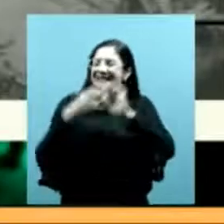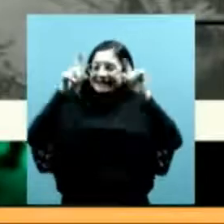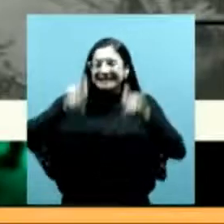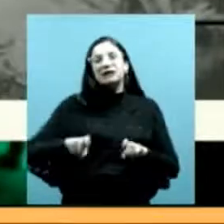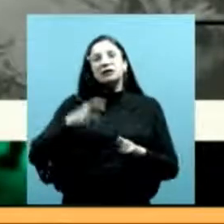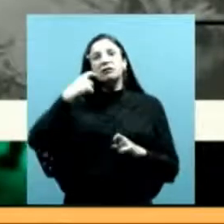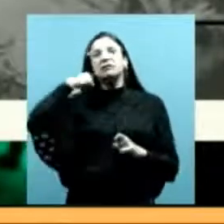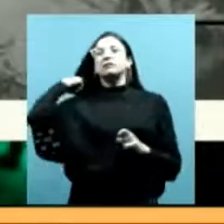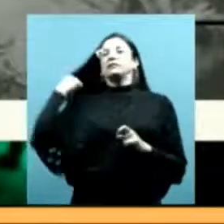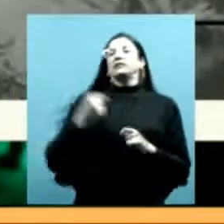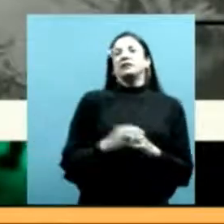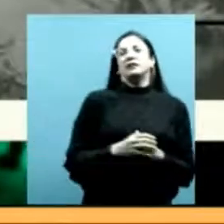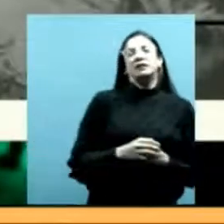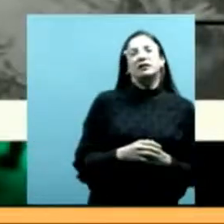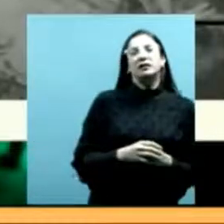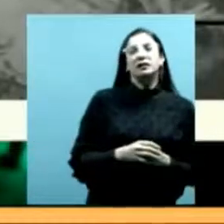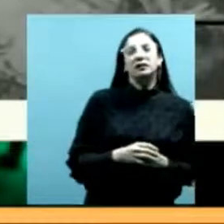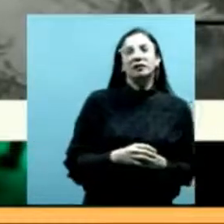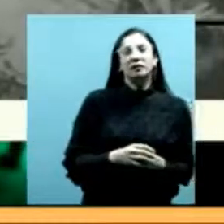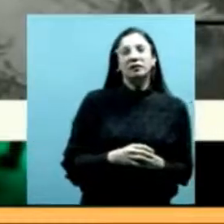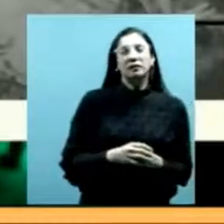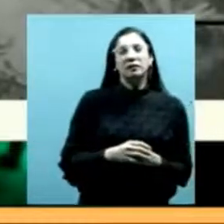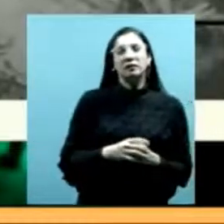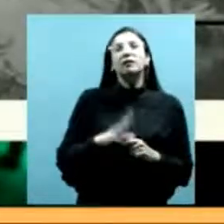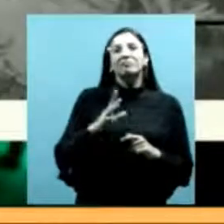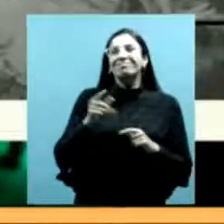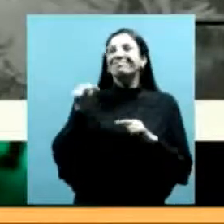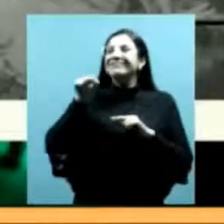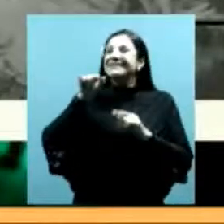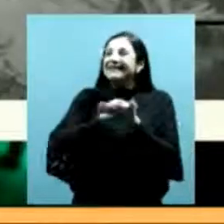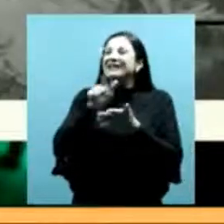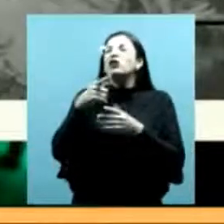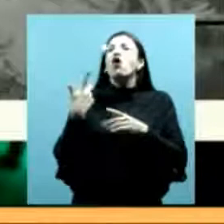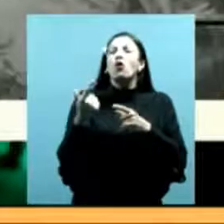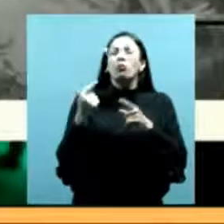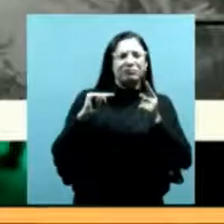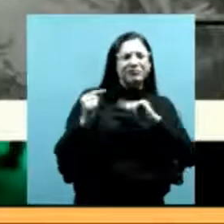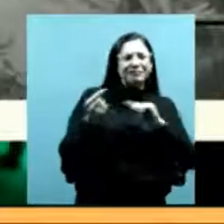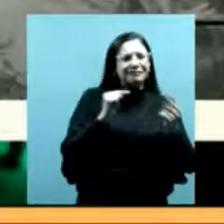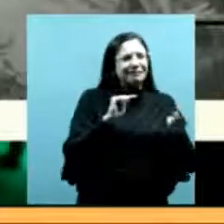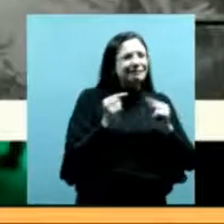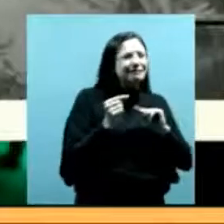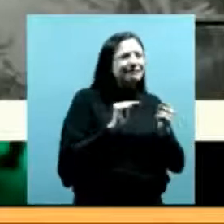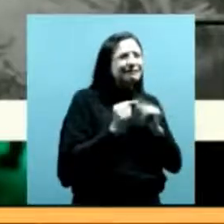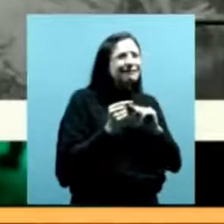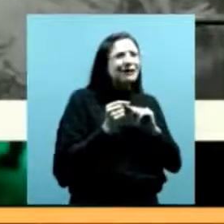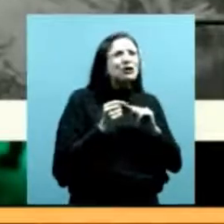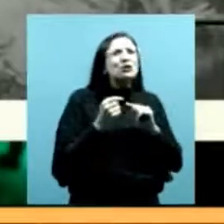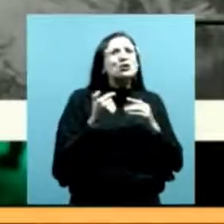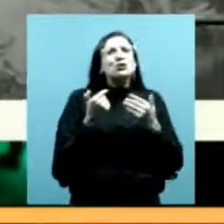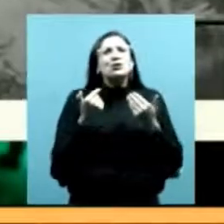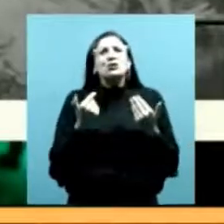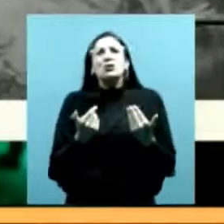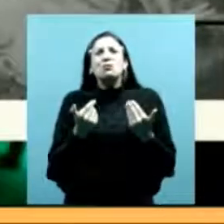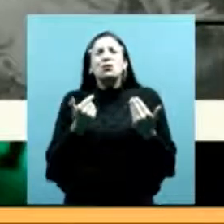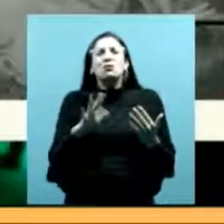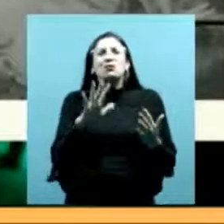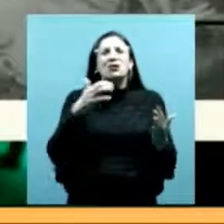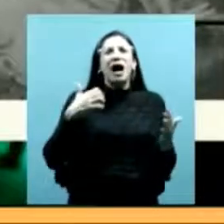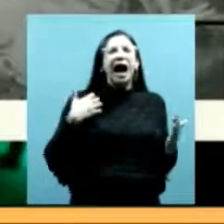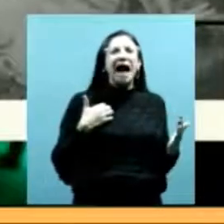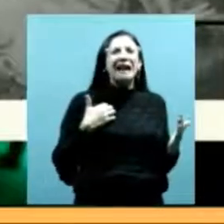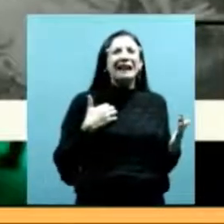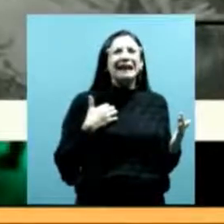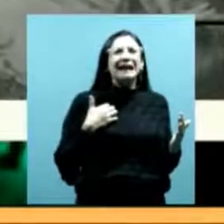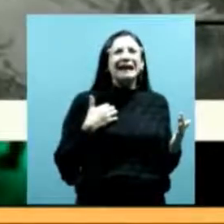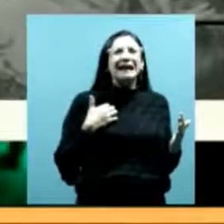entonces lo que se empieza a dar es una discusión con los encuadres hegemónicos hay que discutir una historia oficial en Argentina que sigue siendo